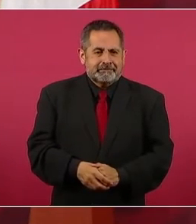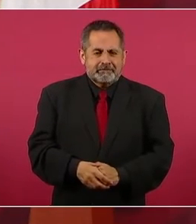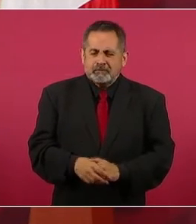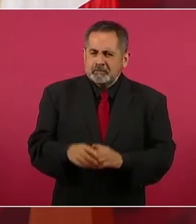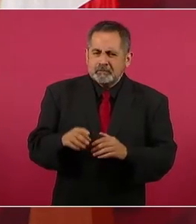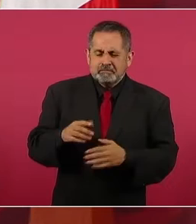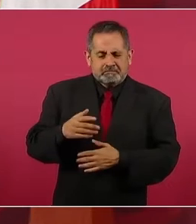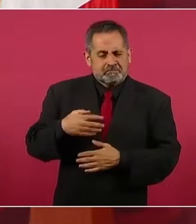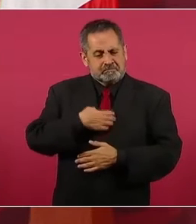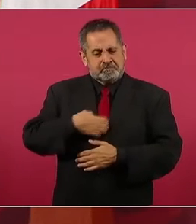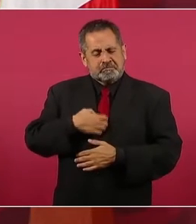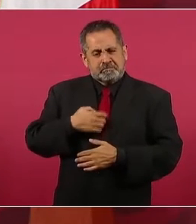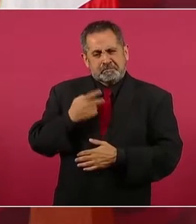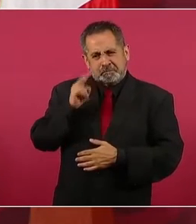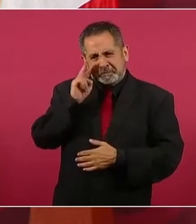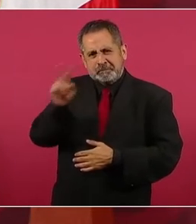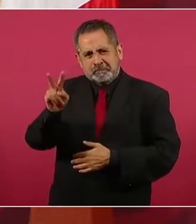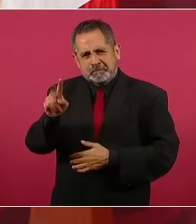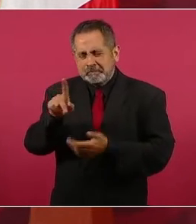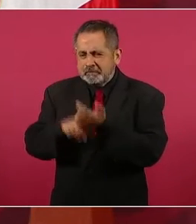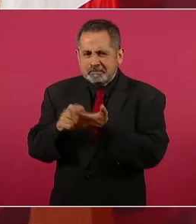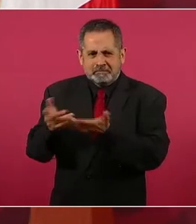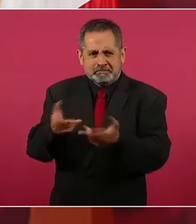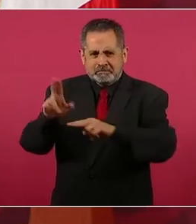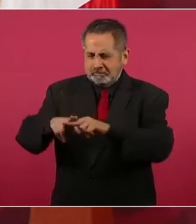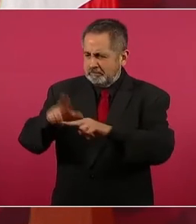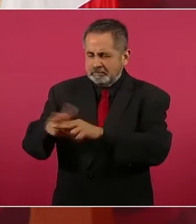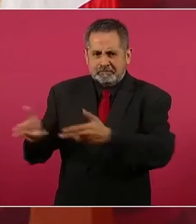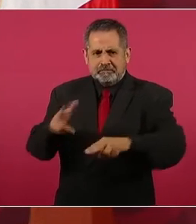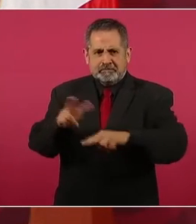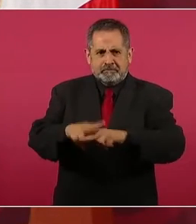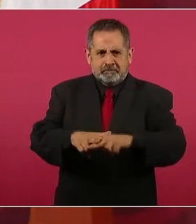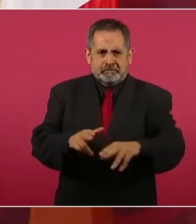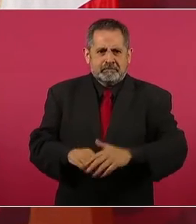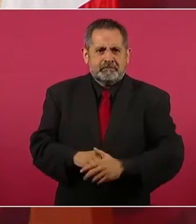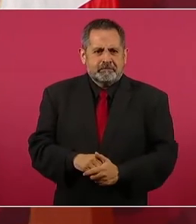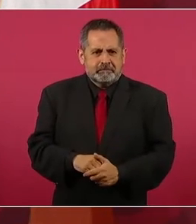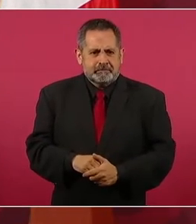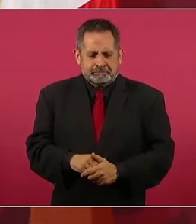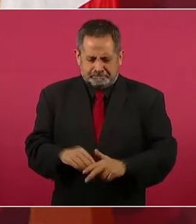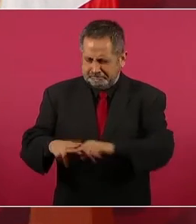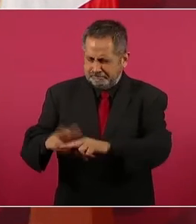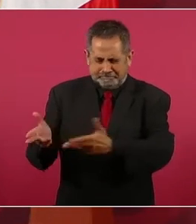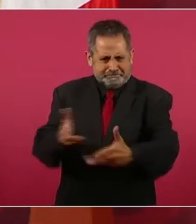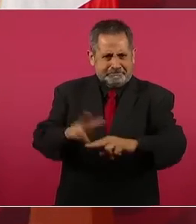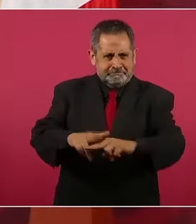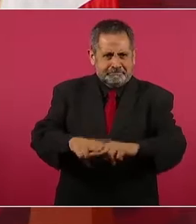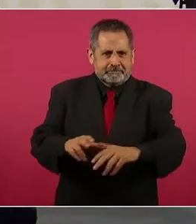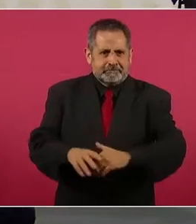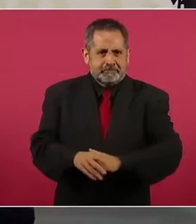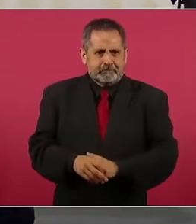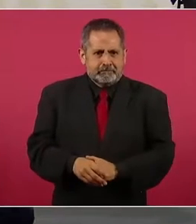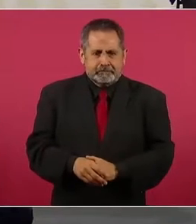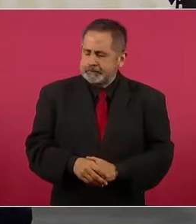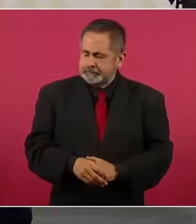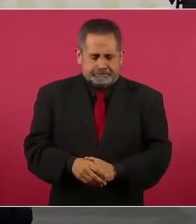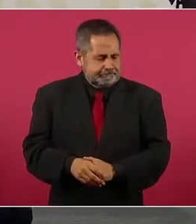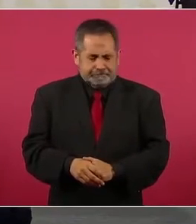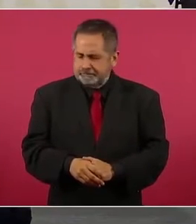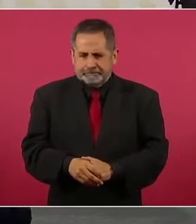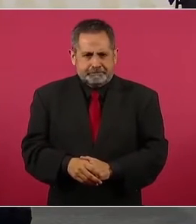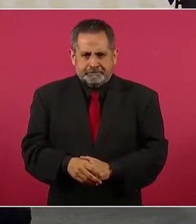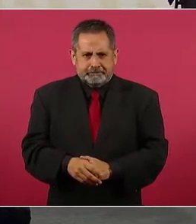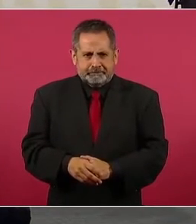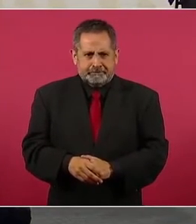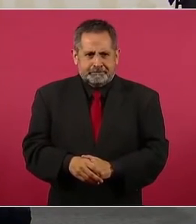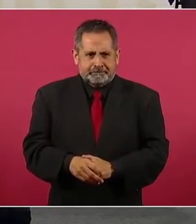Ustedes están contentos de verlo. Por favor, déjame sentarse. Siéntese. Ahora, una cosa